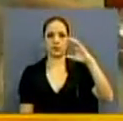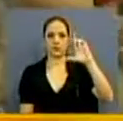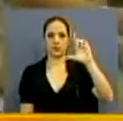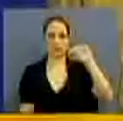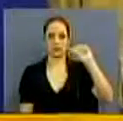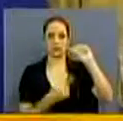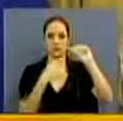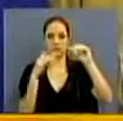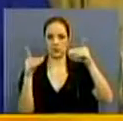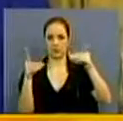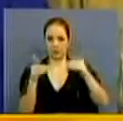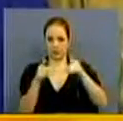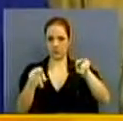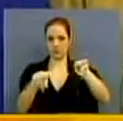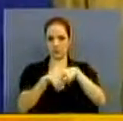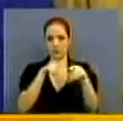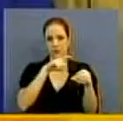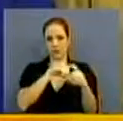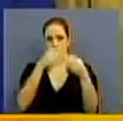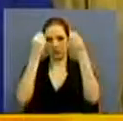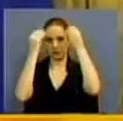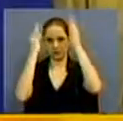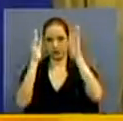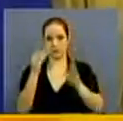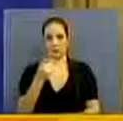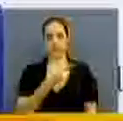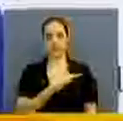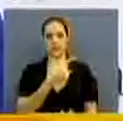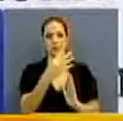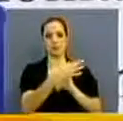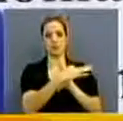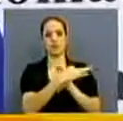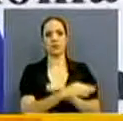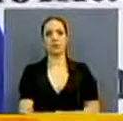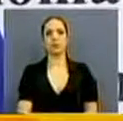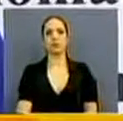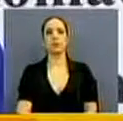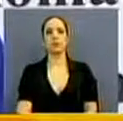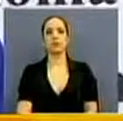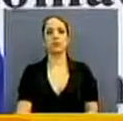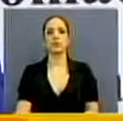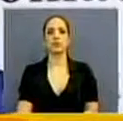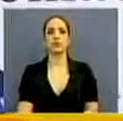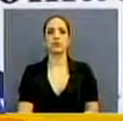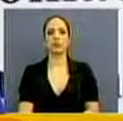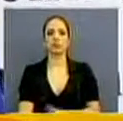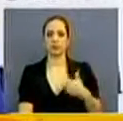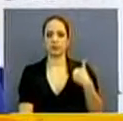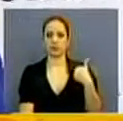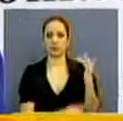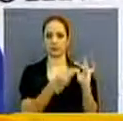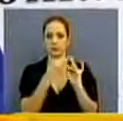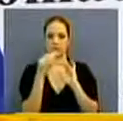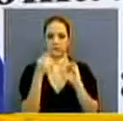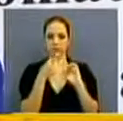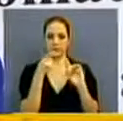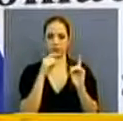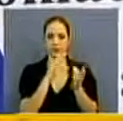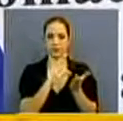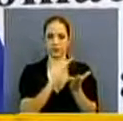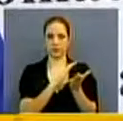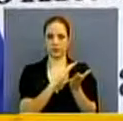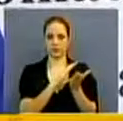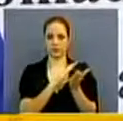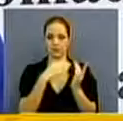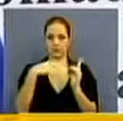este diplomado también participaron profesores de la Universidad Tecnológica. En esta ocasión hemos contado con especialistas que han venido del Centro Vincular